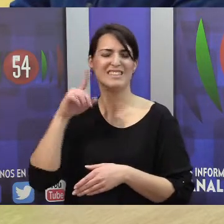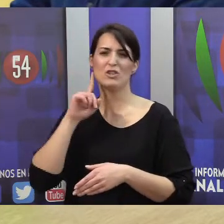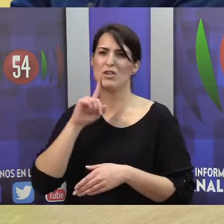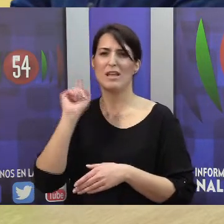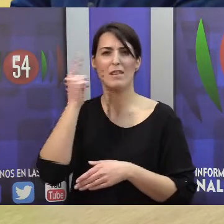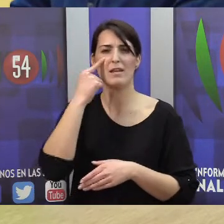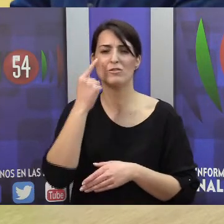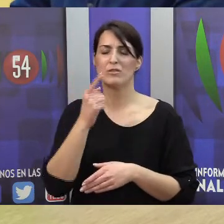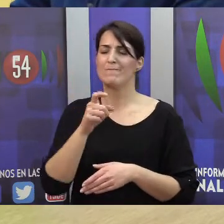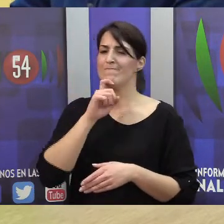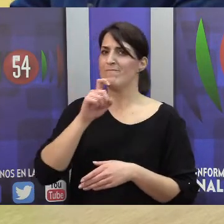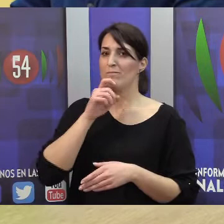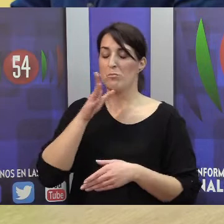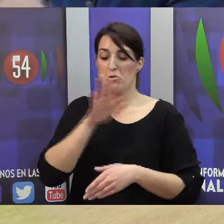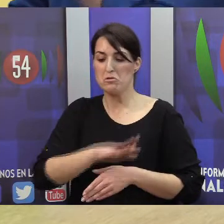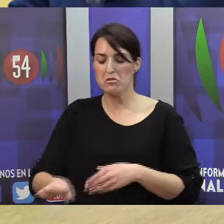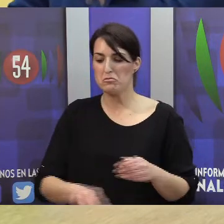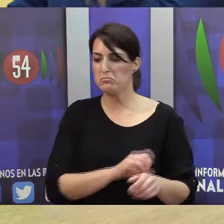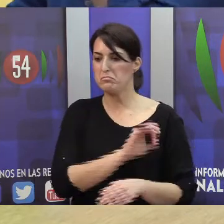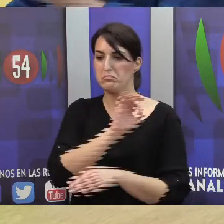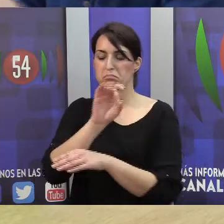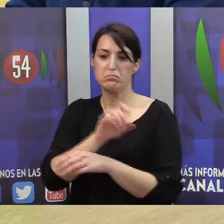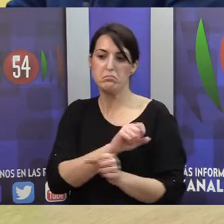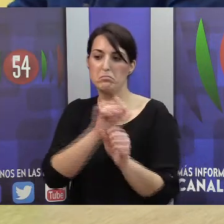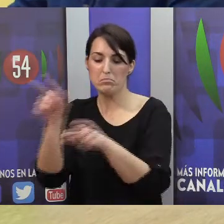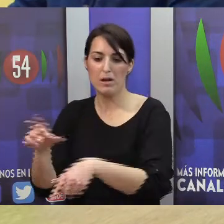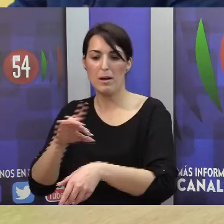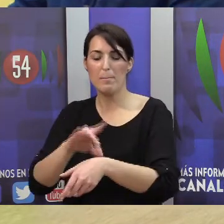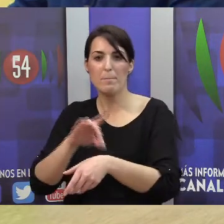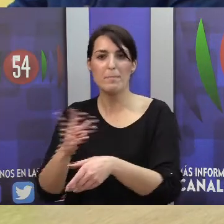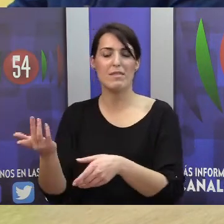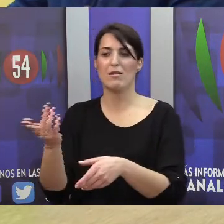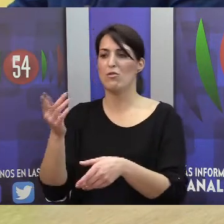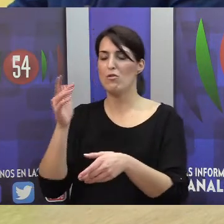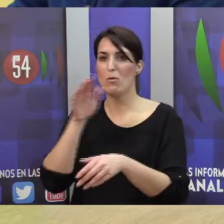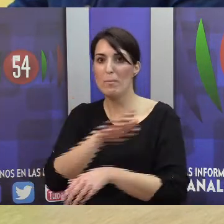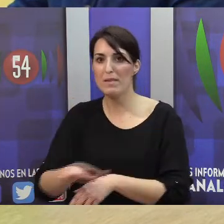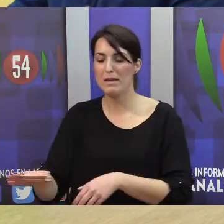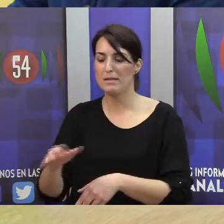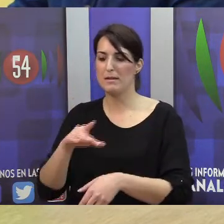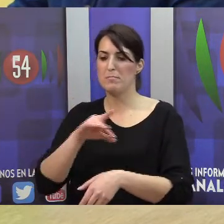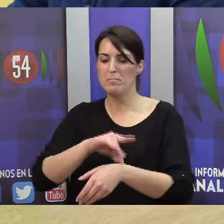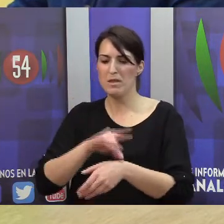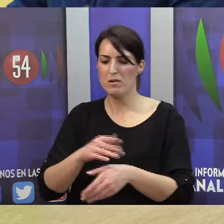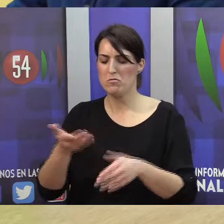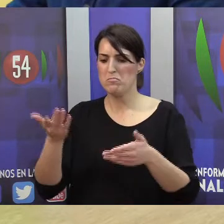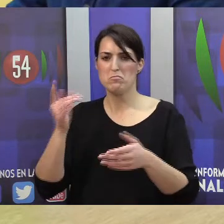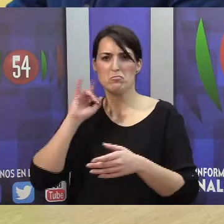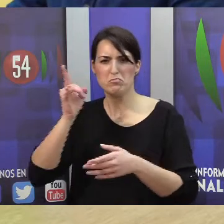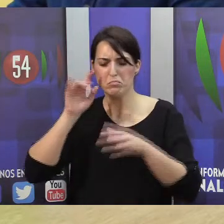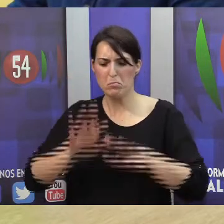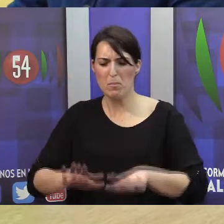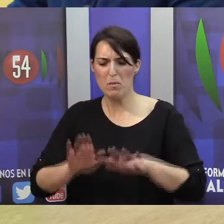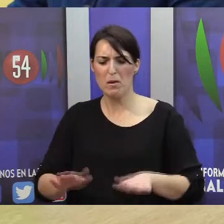que les llevaban al pediatra, el pediatra daba un golpe en la mesa o sacudía las manos, y el niño claro, es sordo,